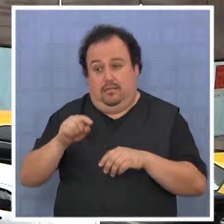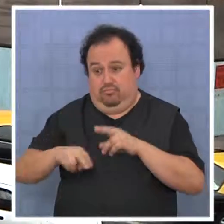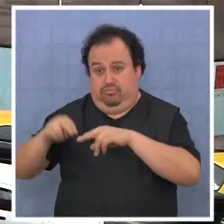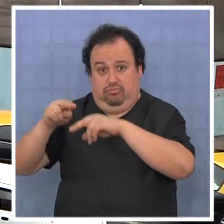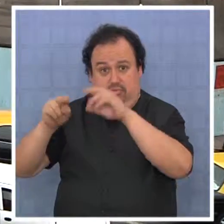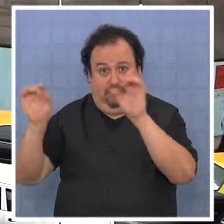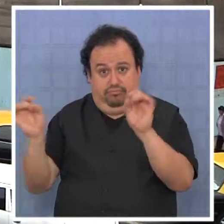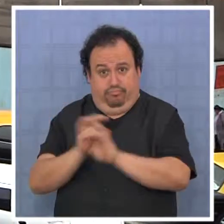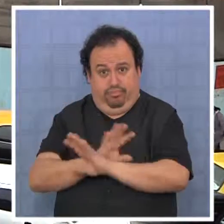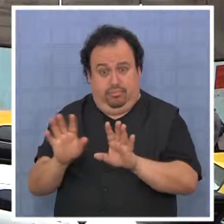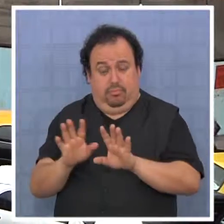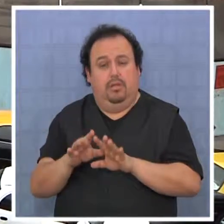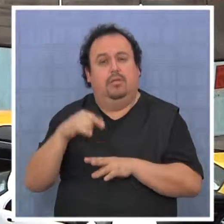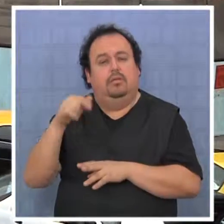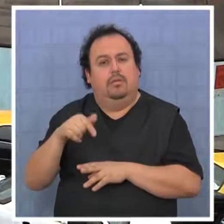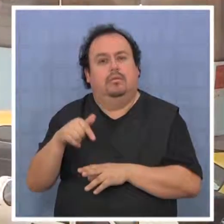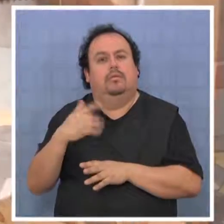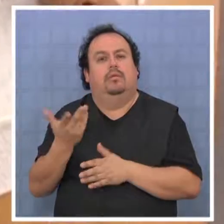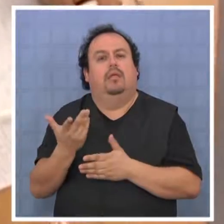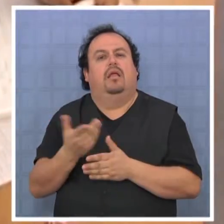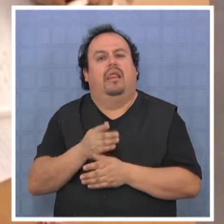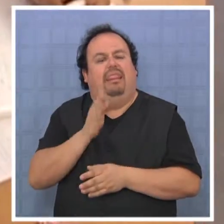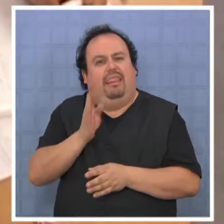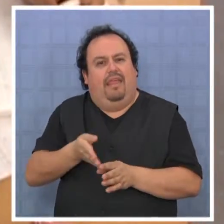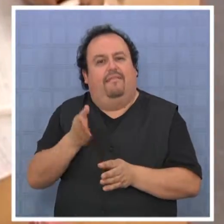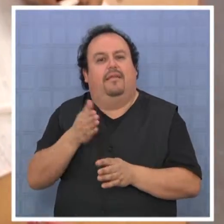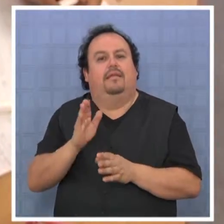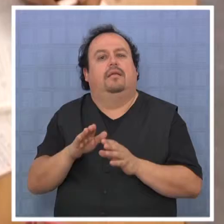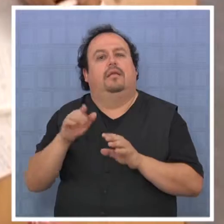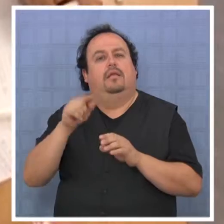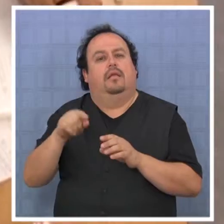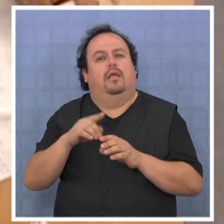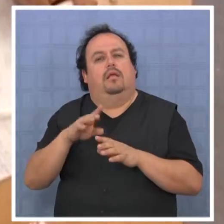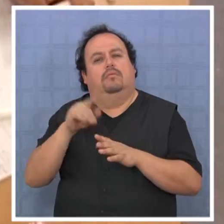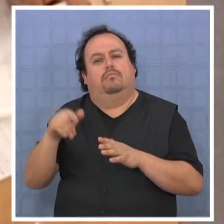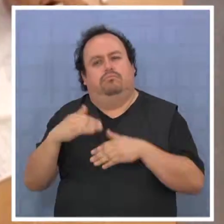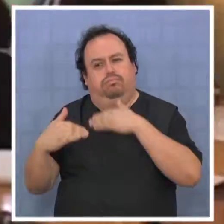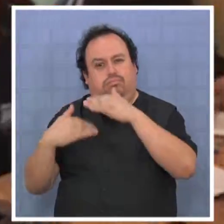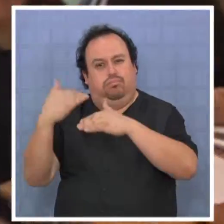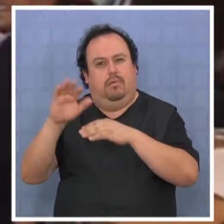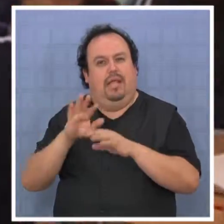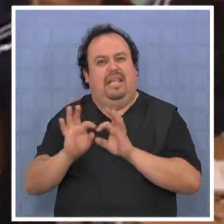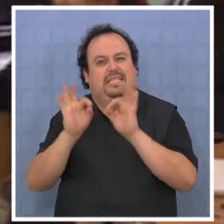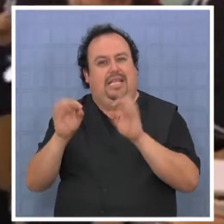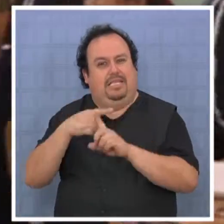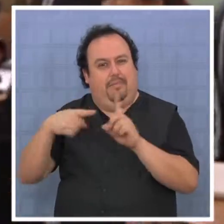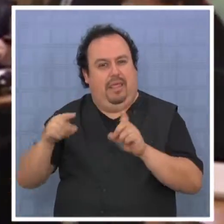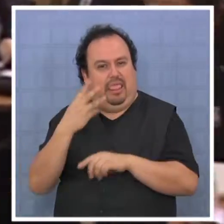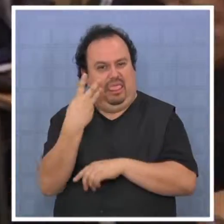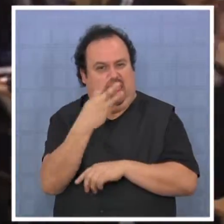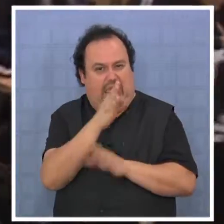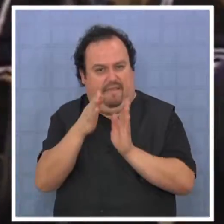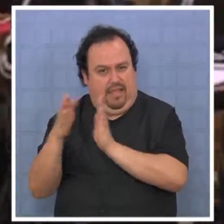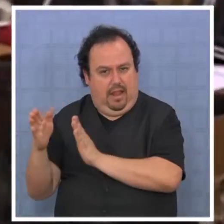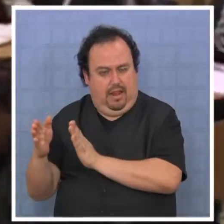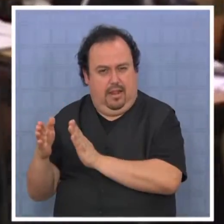porque de aquí a que el edificio esté terminado, debería existir el ciclo de enseñanza media completo entre sus niveles.